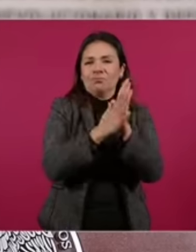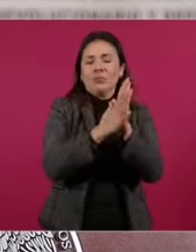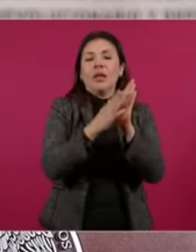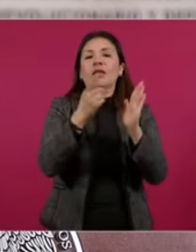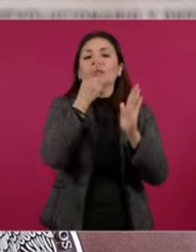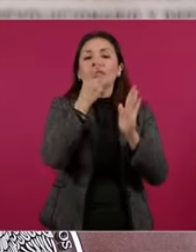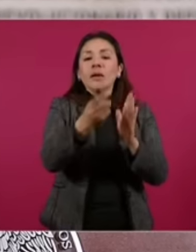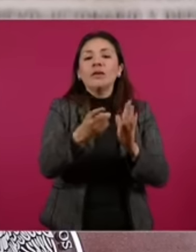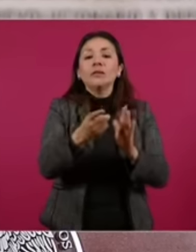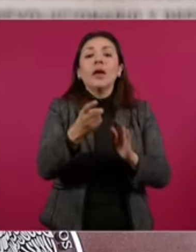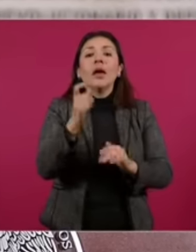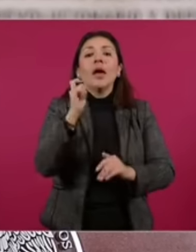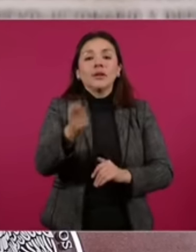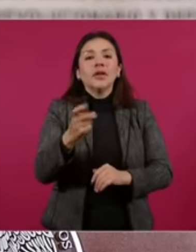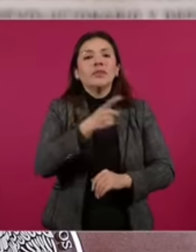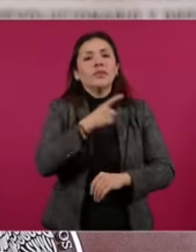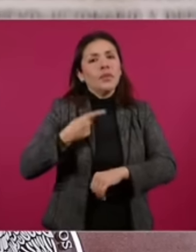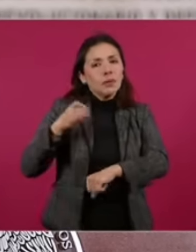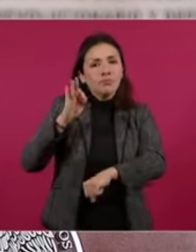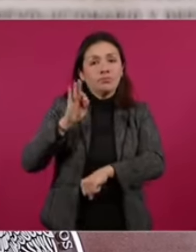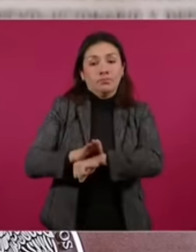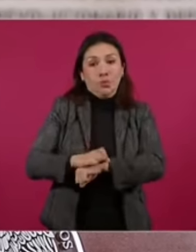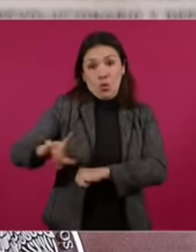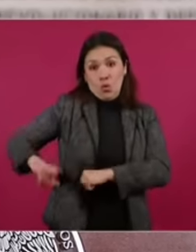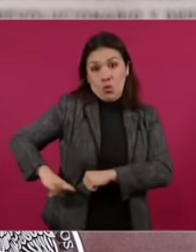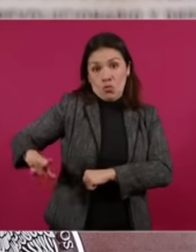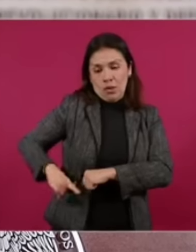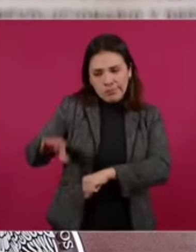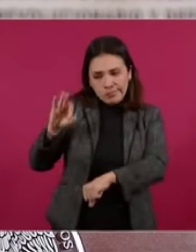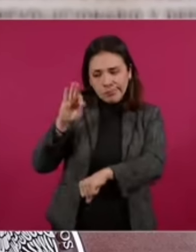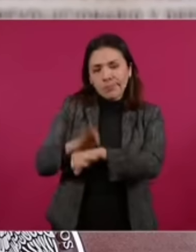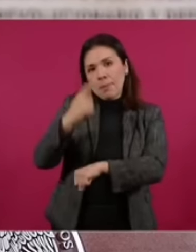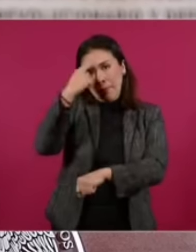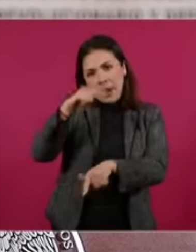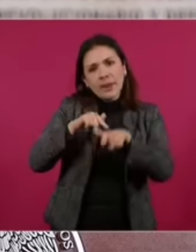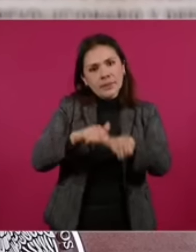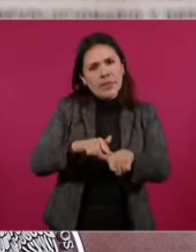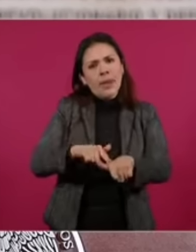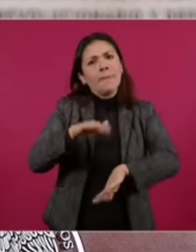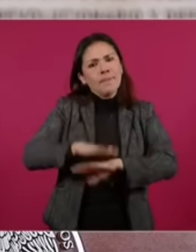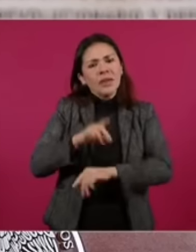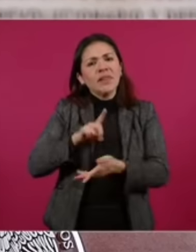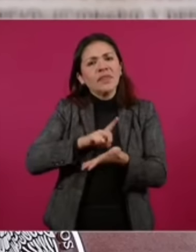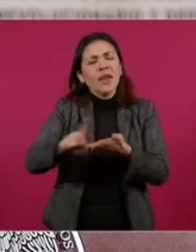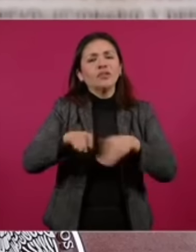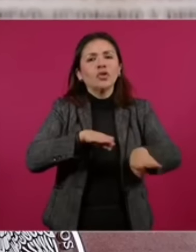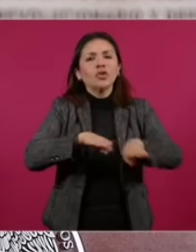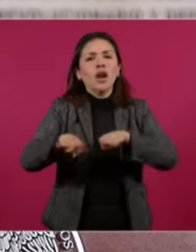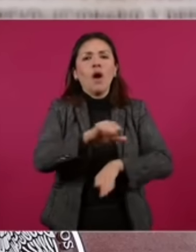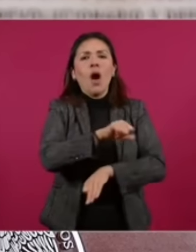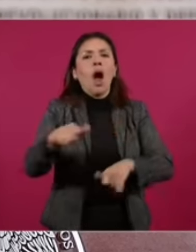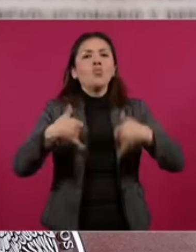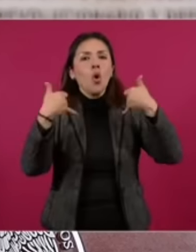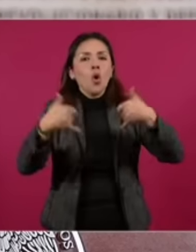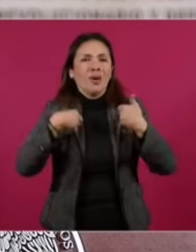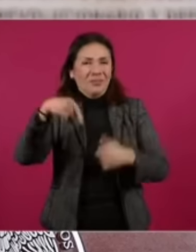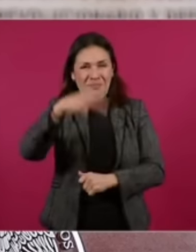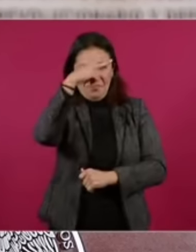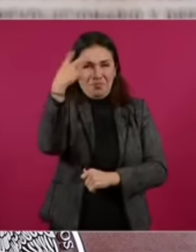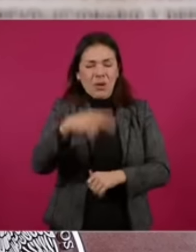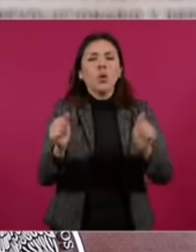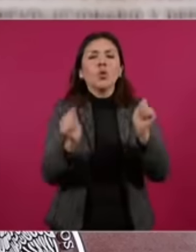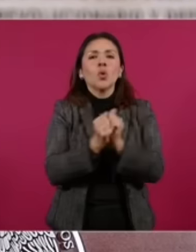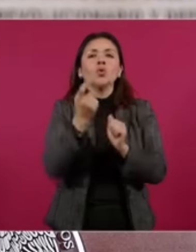relacionada con plasmar la garantía del Estado mexicano de continuar asegurando el derecho al trabajo de la juventud mexicana a través de un